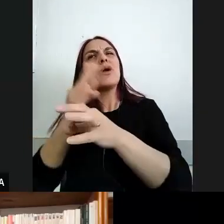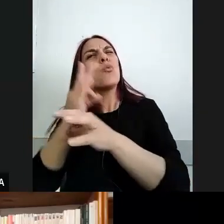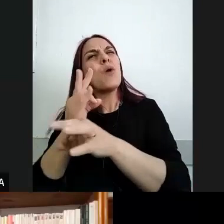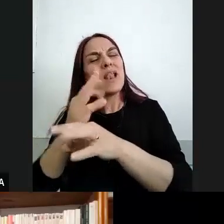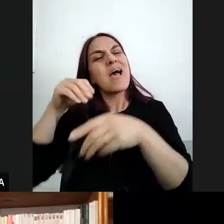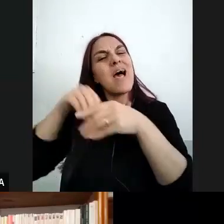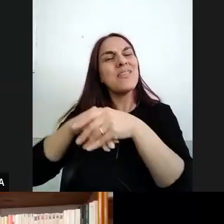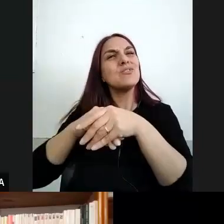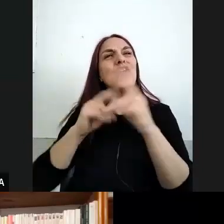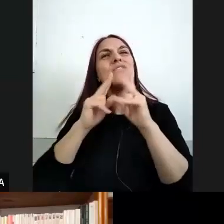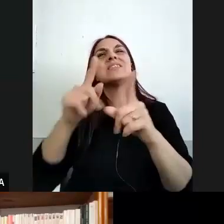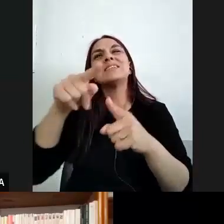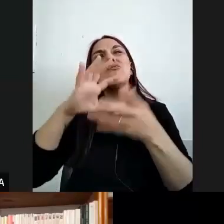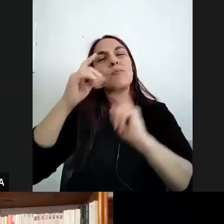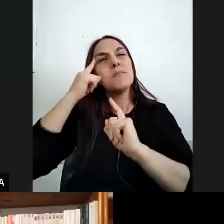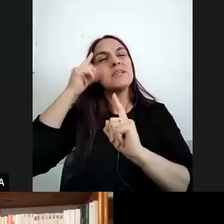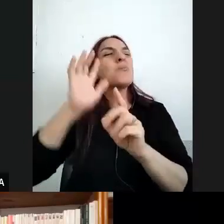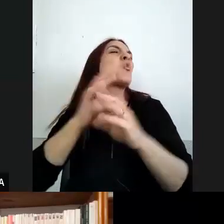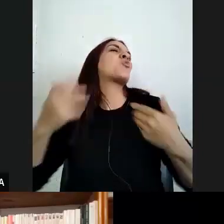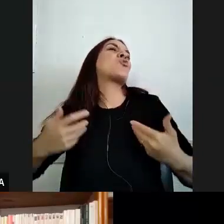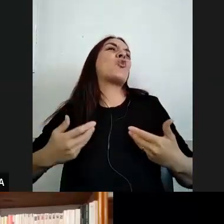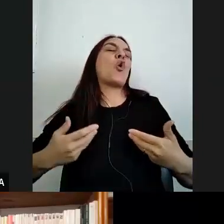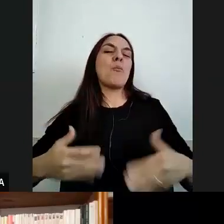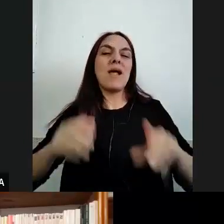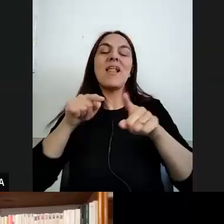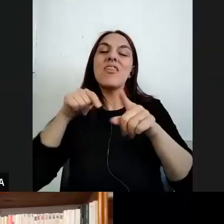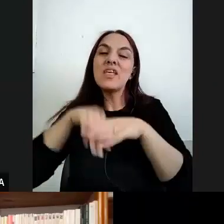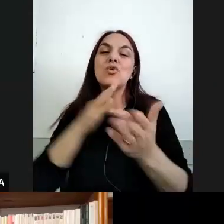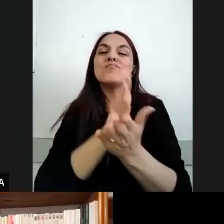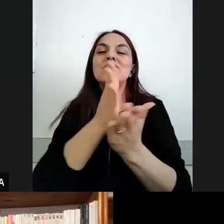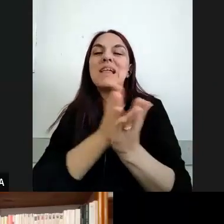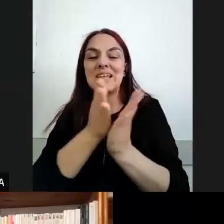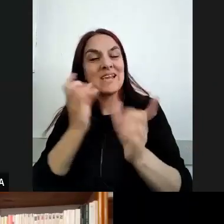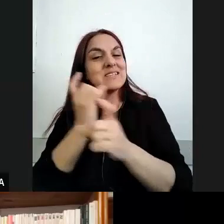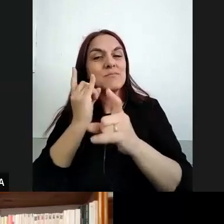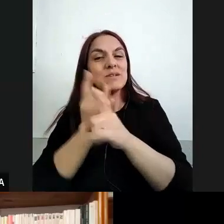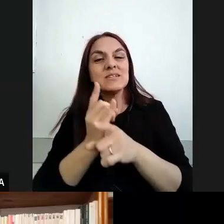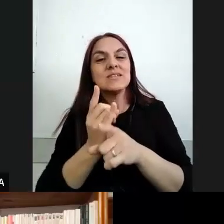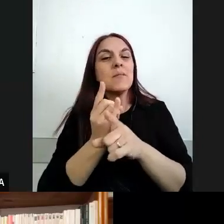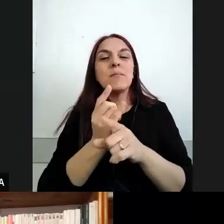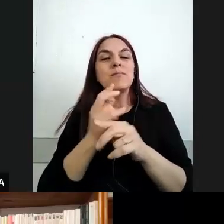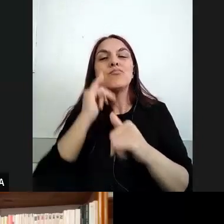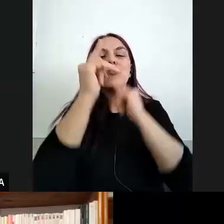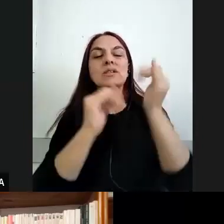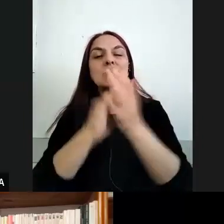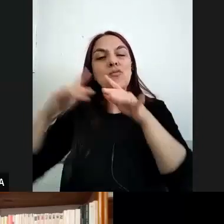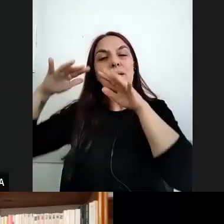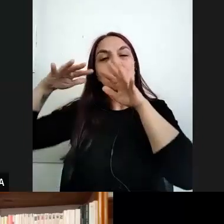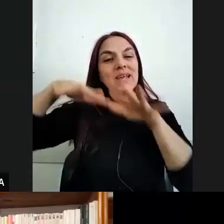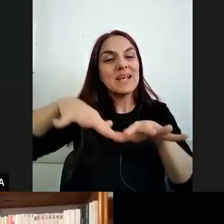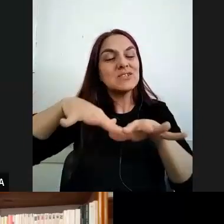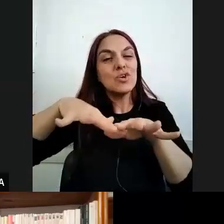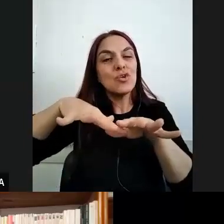naturalizaron estas ideas en contenidos curriculares que tendieron a abordar la migración regional como una migración